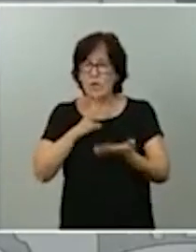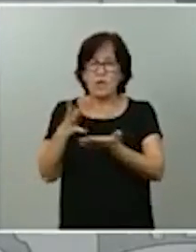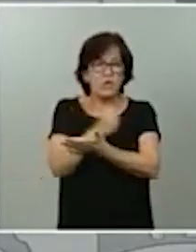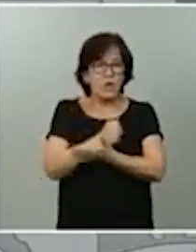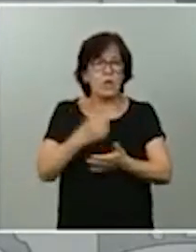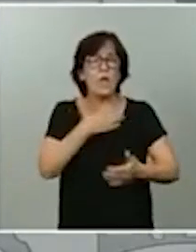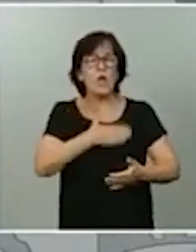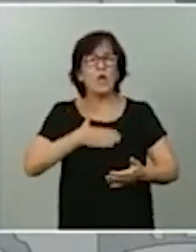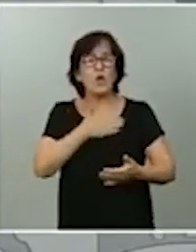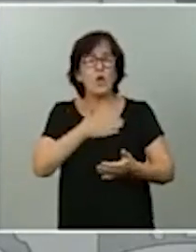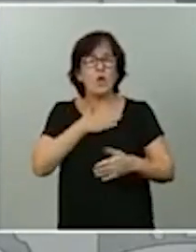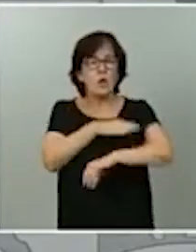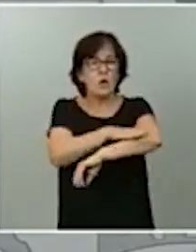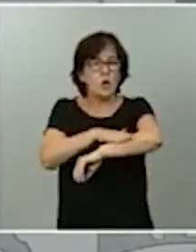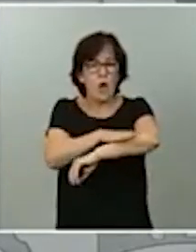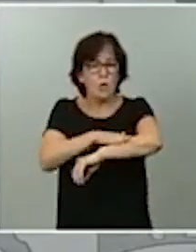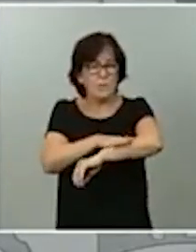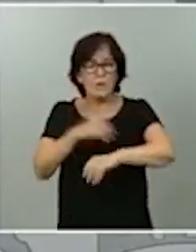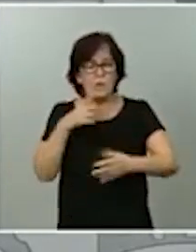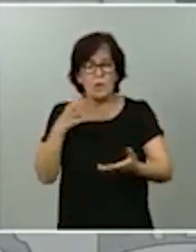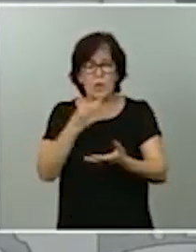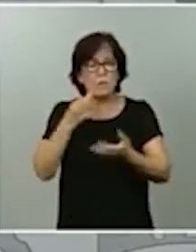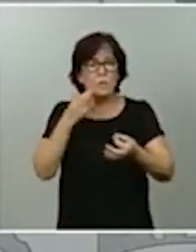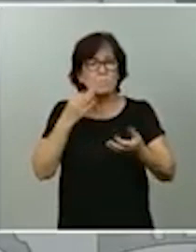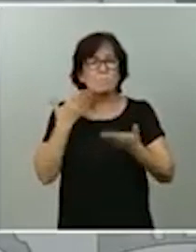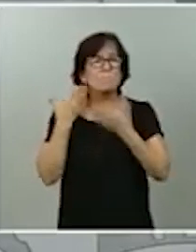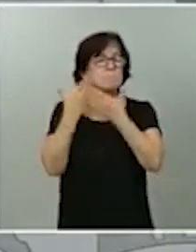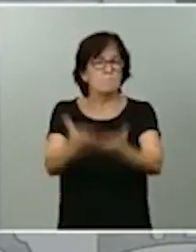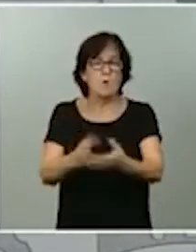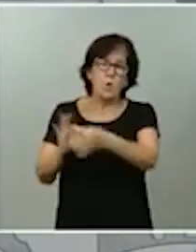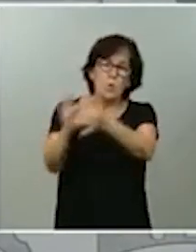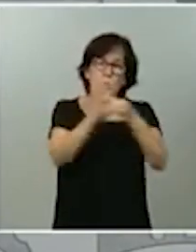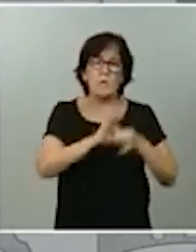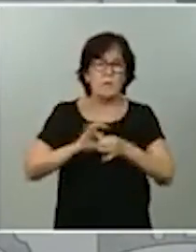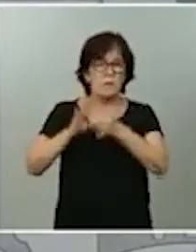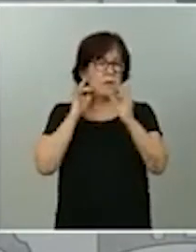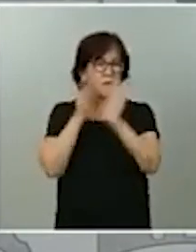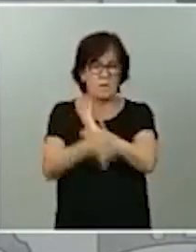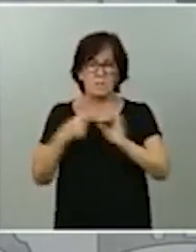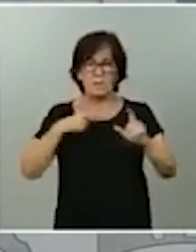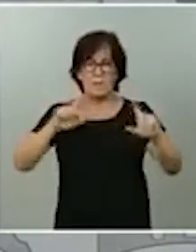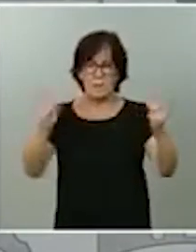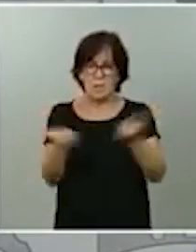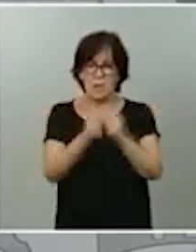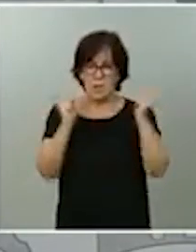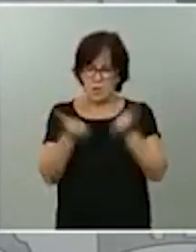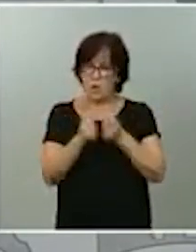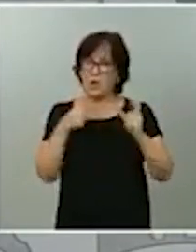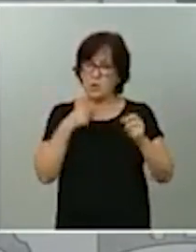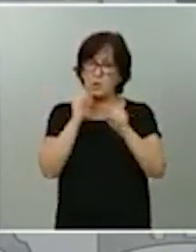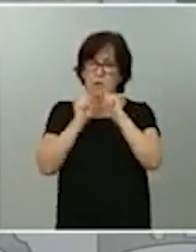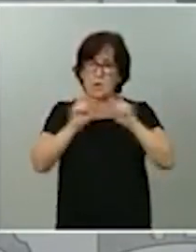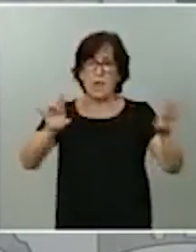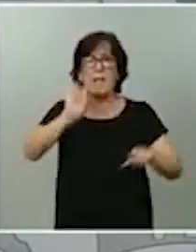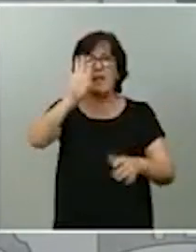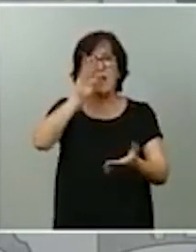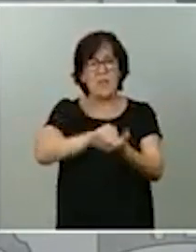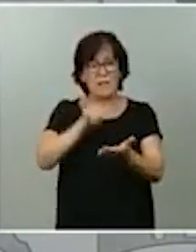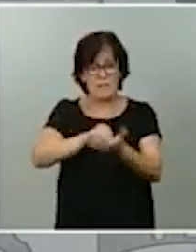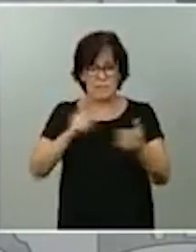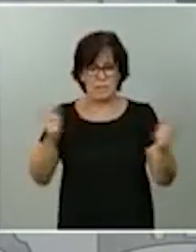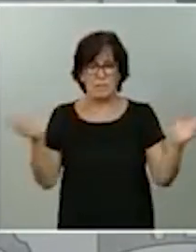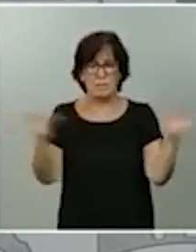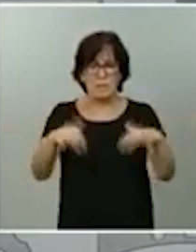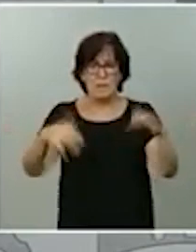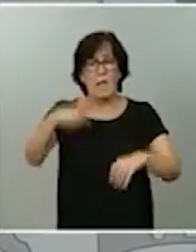esa unidad siempre, sin ninguna vacilación. Me he reunido durante la pandemia, como saben, en 15 ocasiones con los presidentes y presidentas